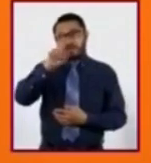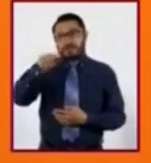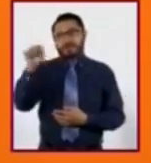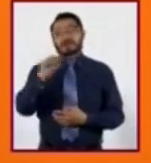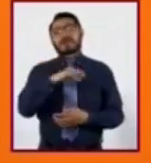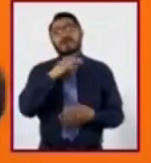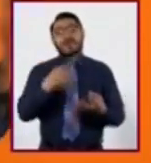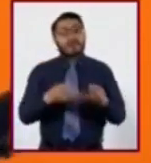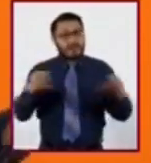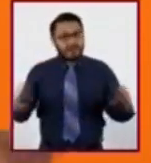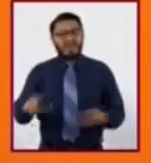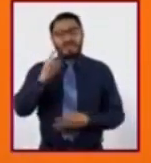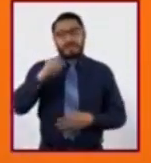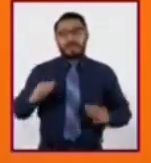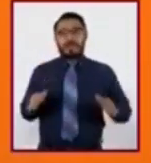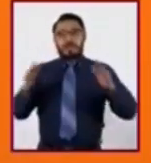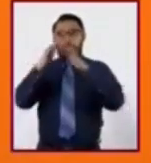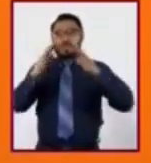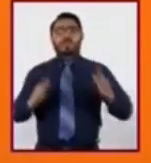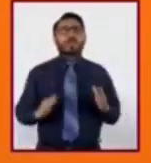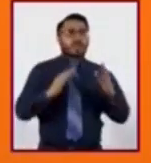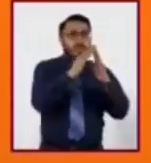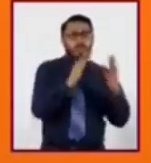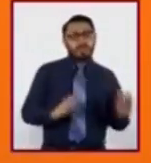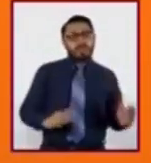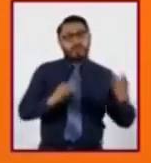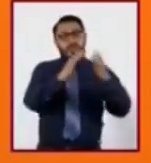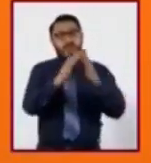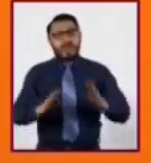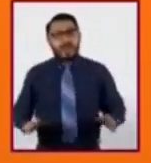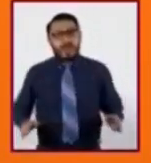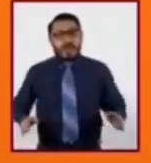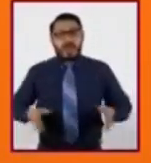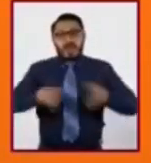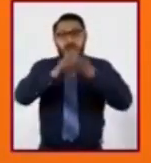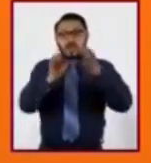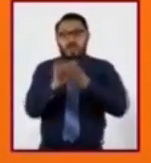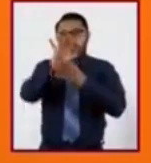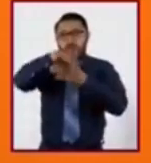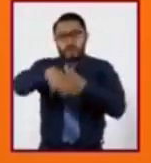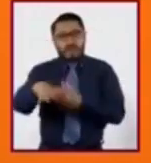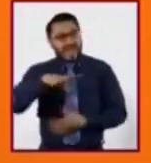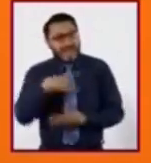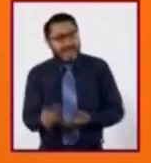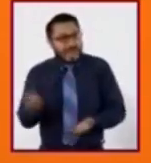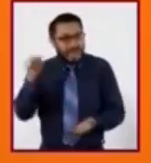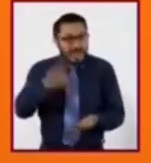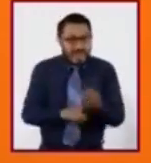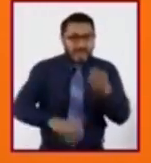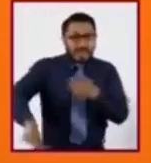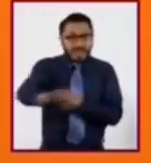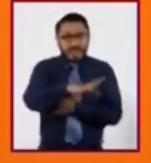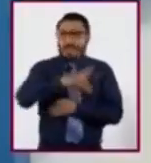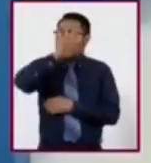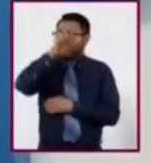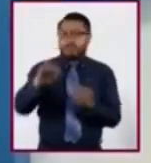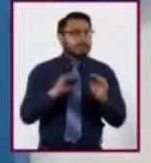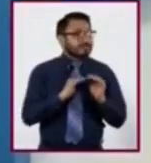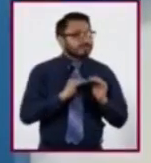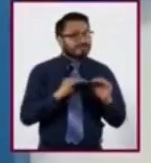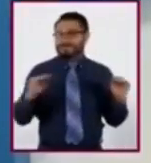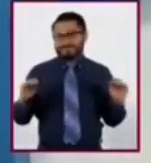todas las montañas, los cerros y los volcanes que hacen que la superficie de la Tierra no sea plana.